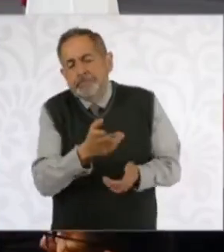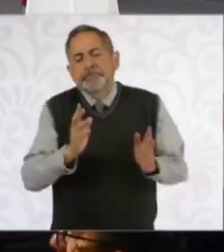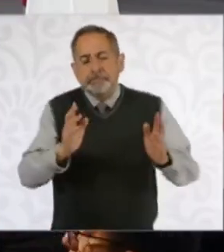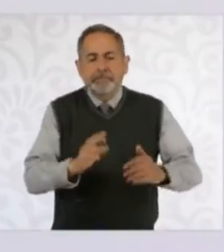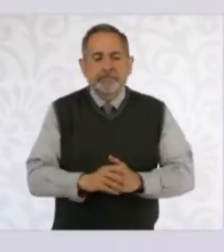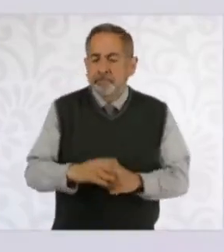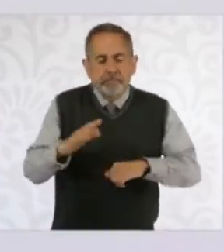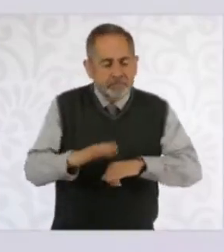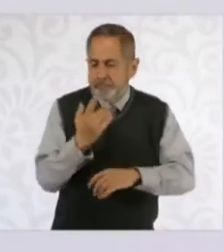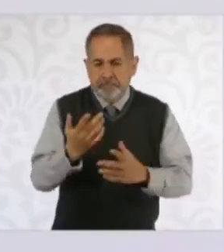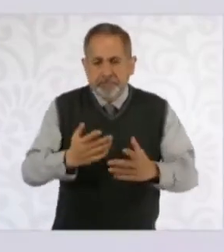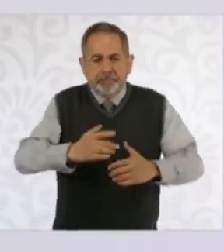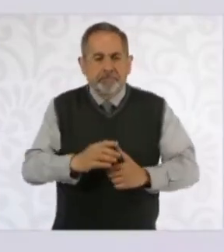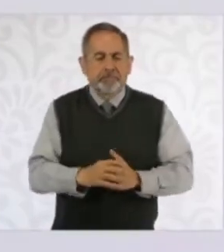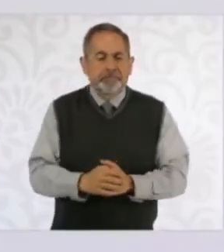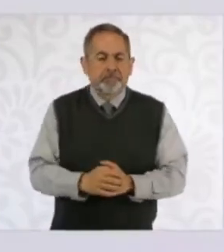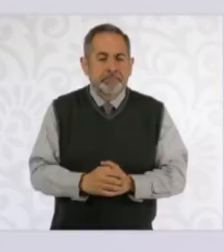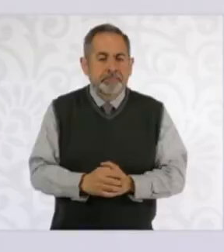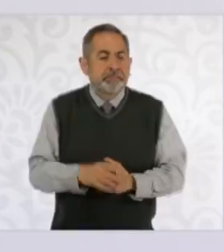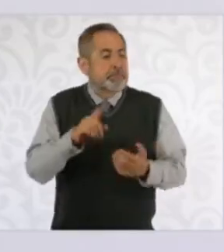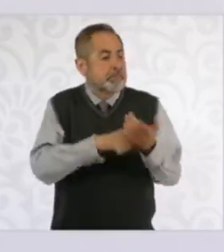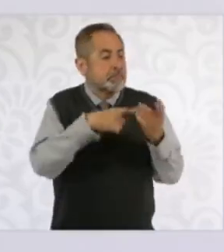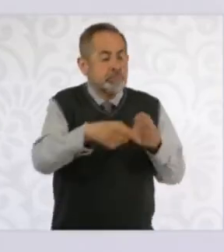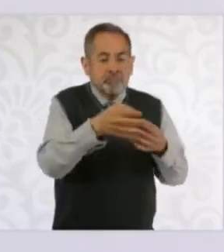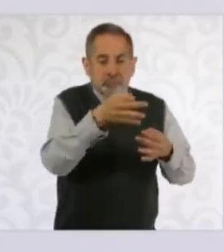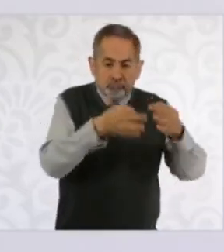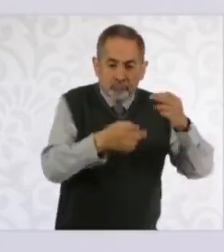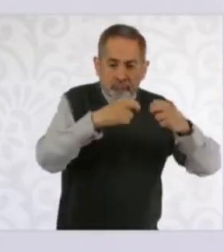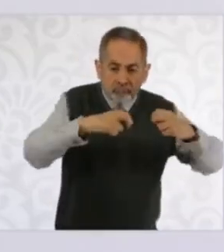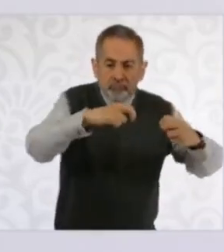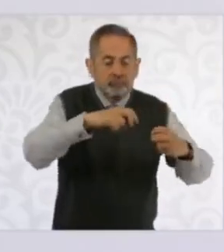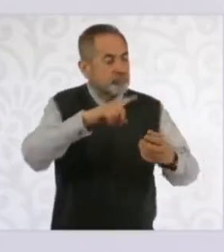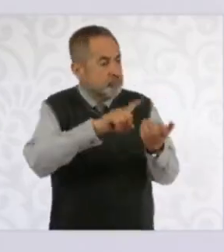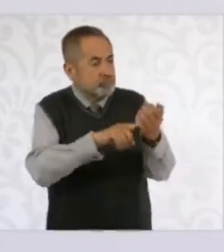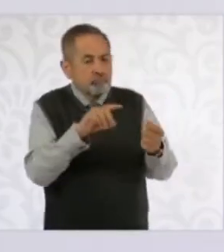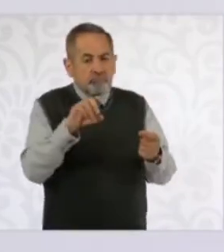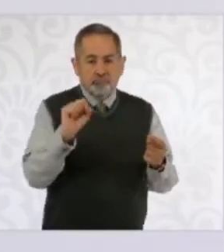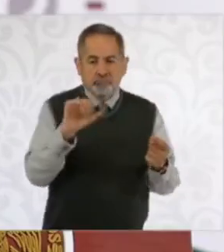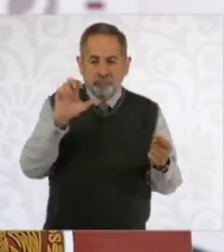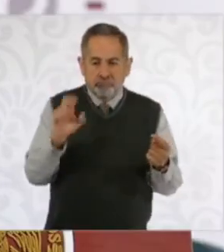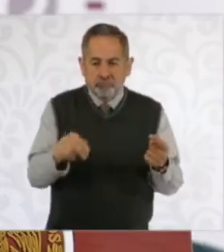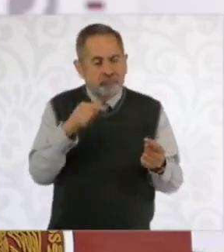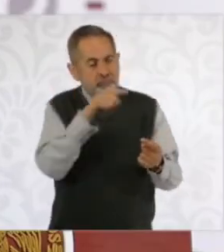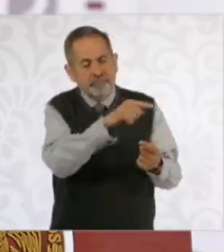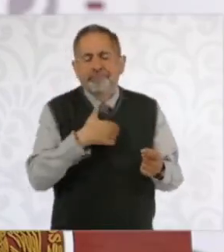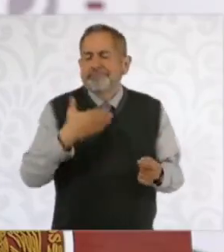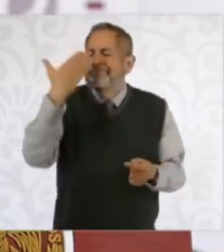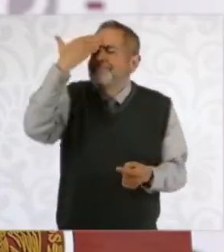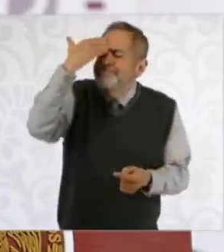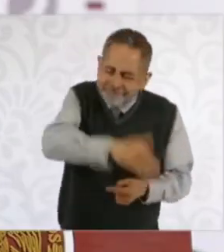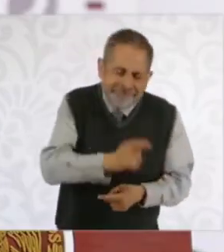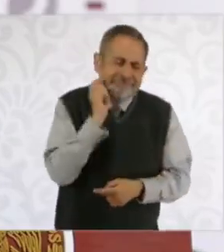porque los ministros, las ministras de la Corte conocen lo que estoy